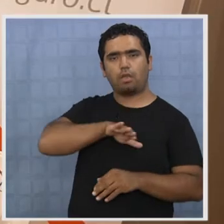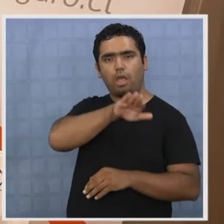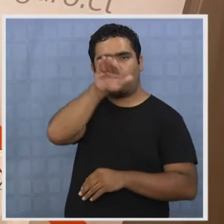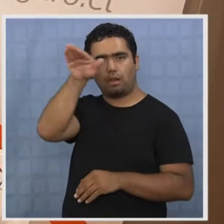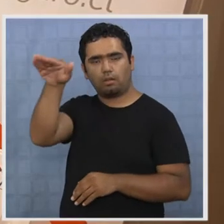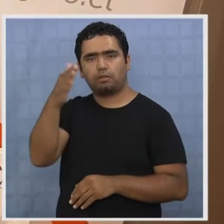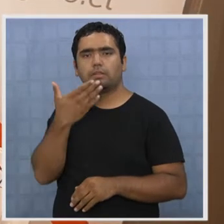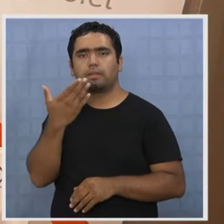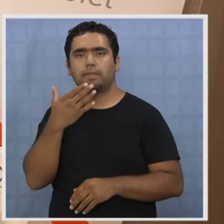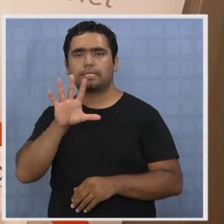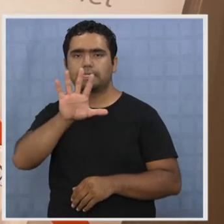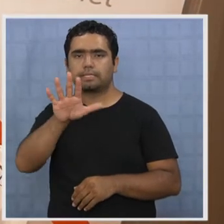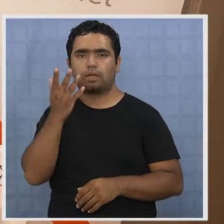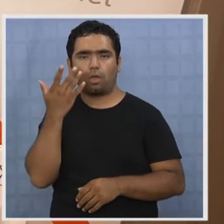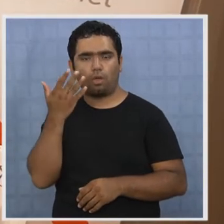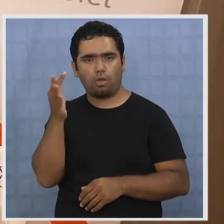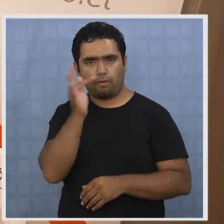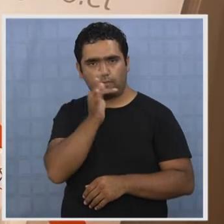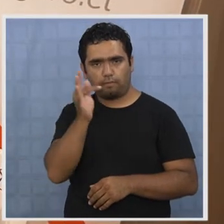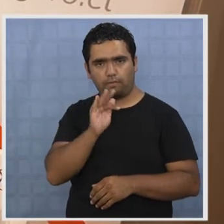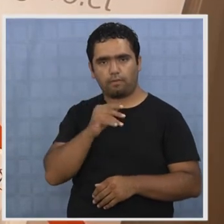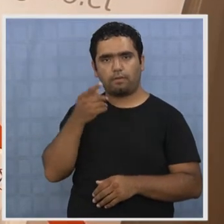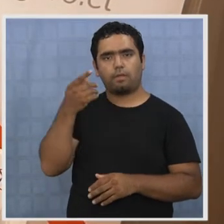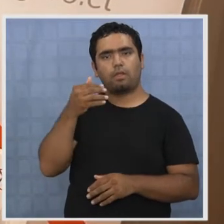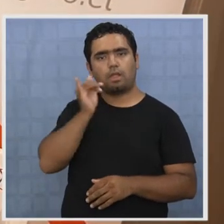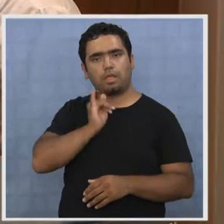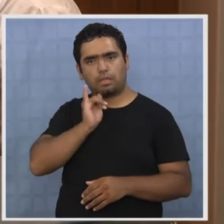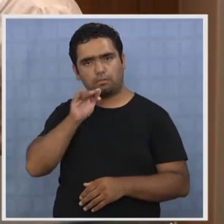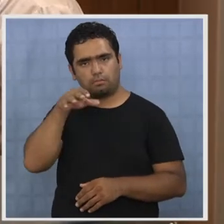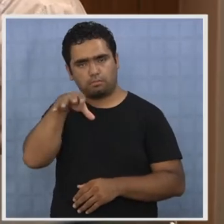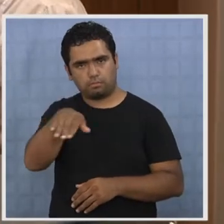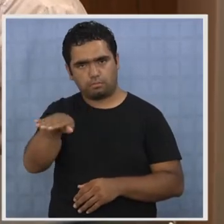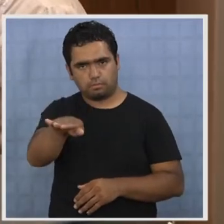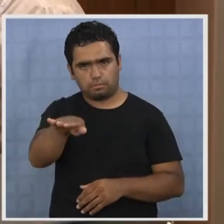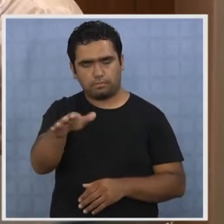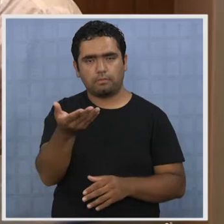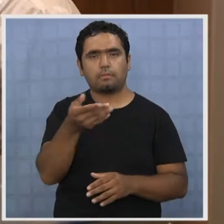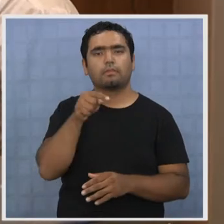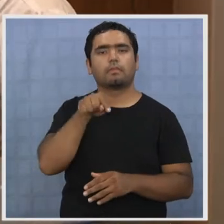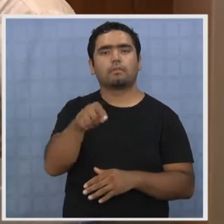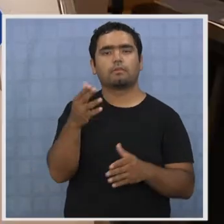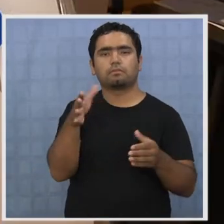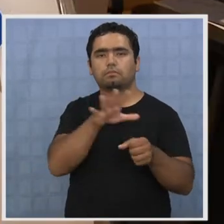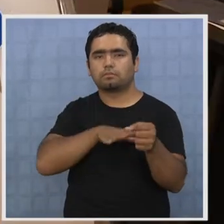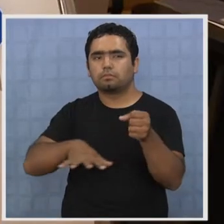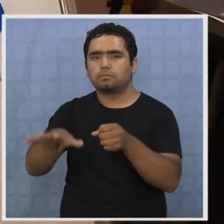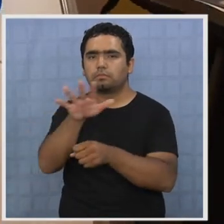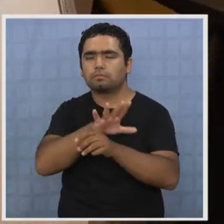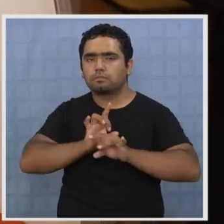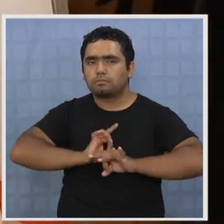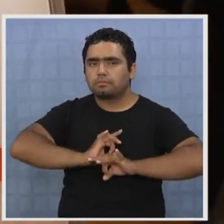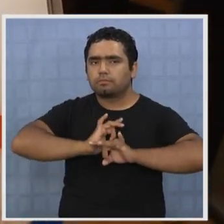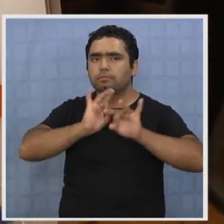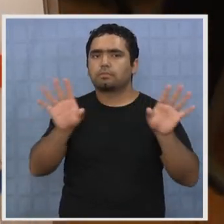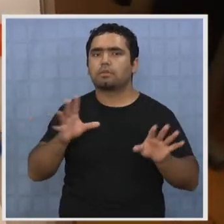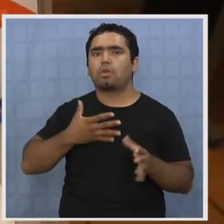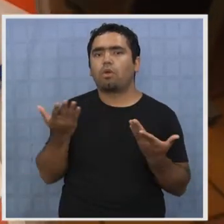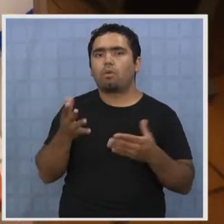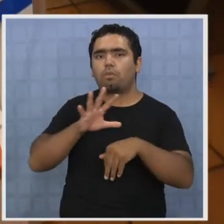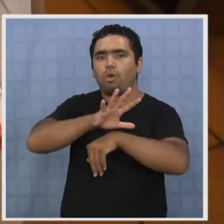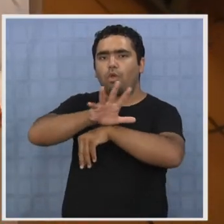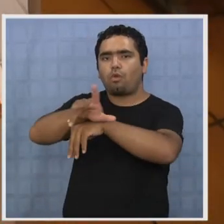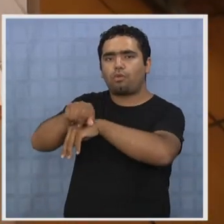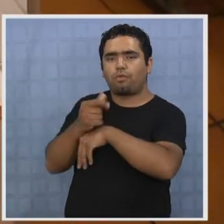Hospicio y el 5 de febrero pasado en Bajo Molle. La situación fue conocida en el marco del esclarecimiento de robos en lugar